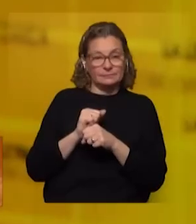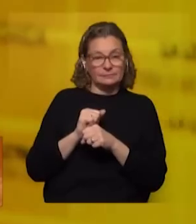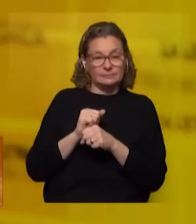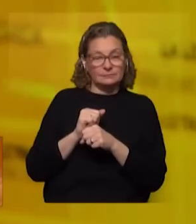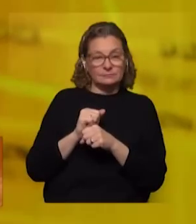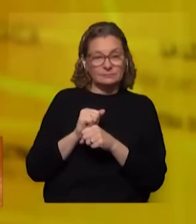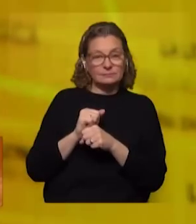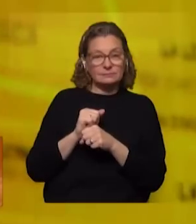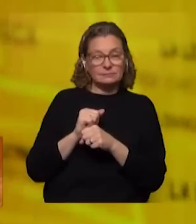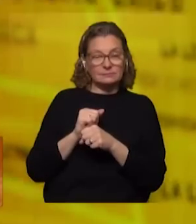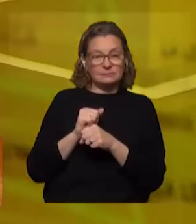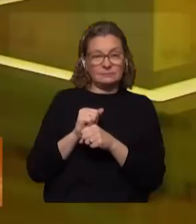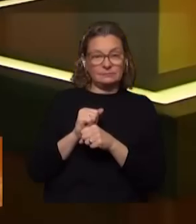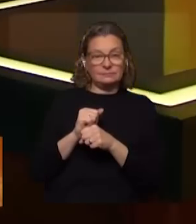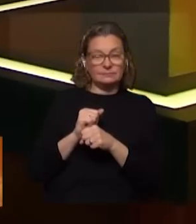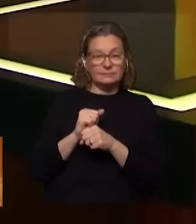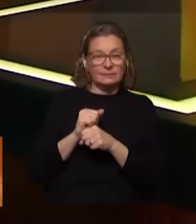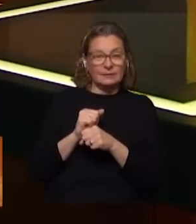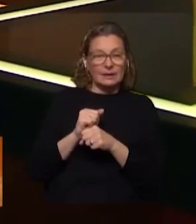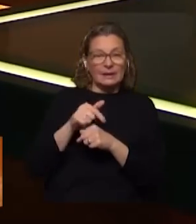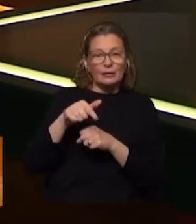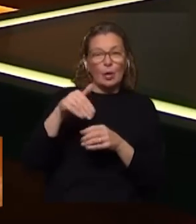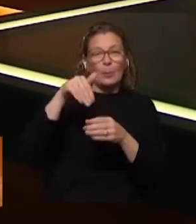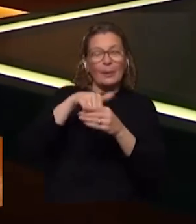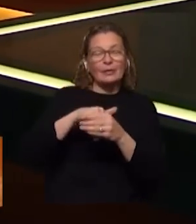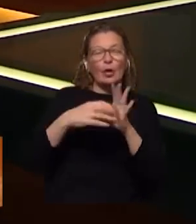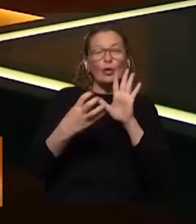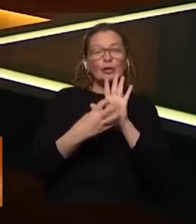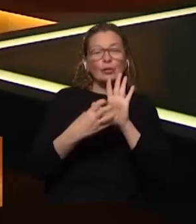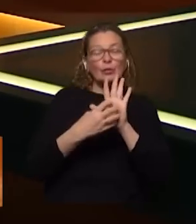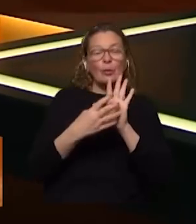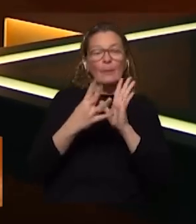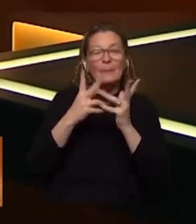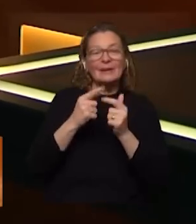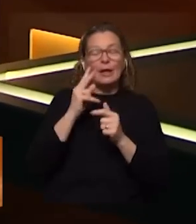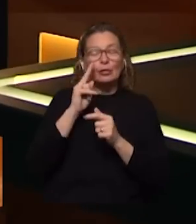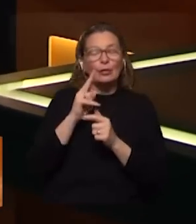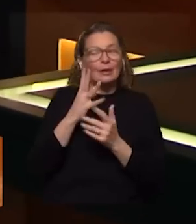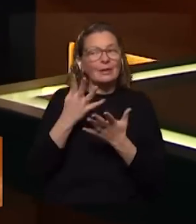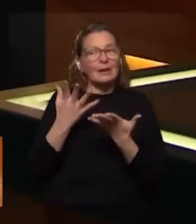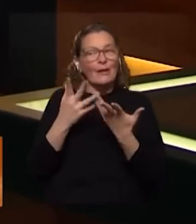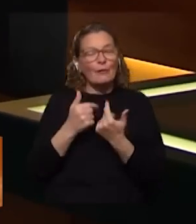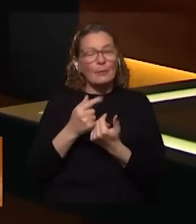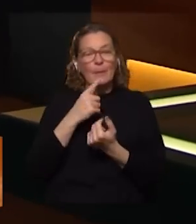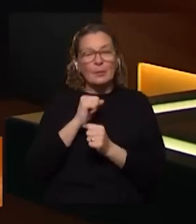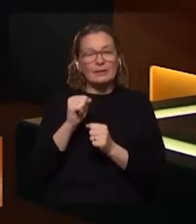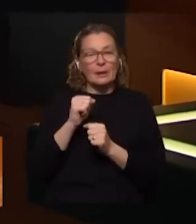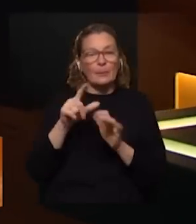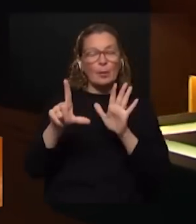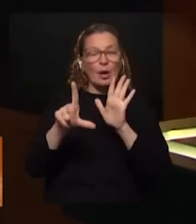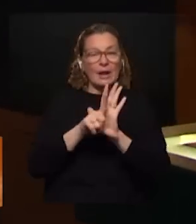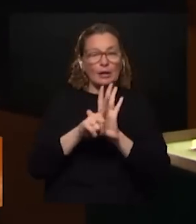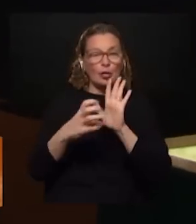y plebiscito constitucional es desde el punto de vista de la forma puede ser o por ley